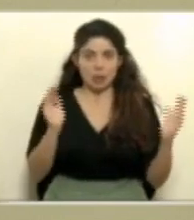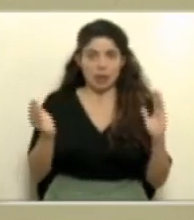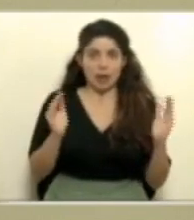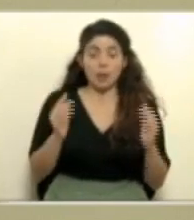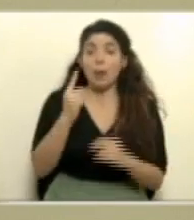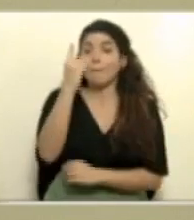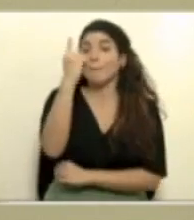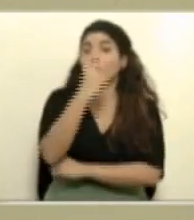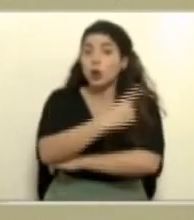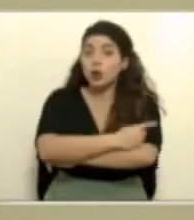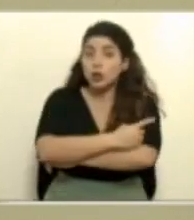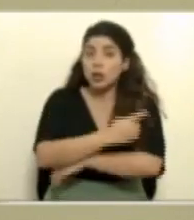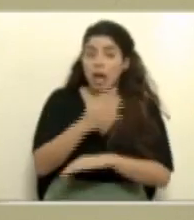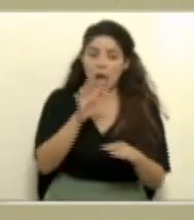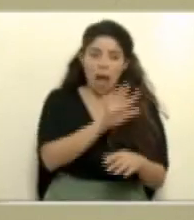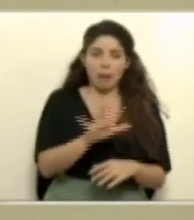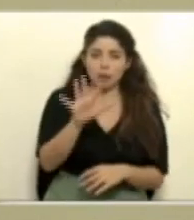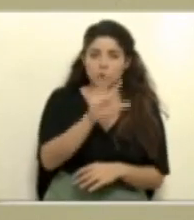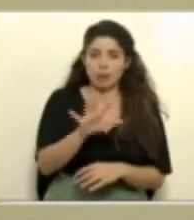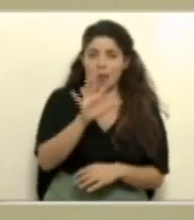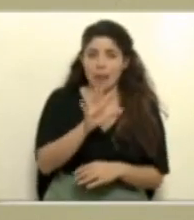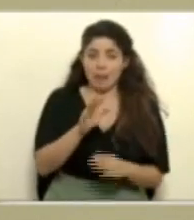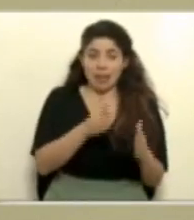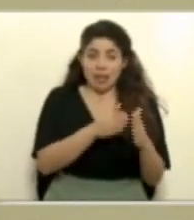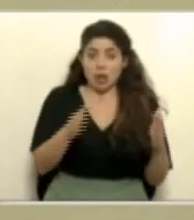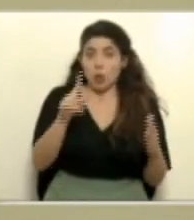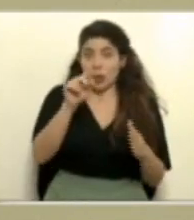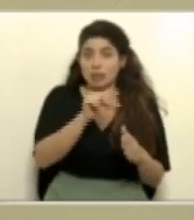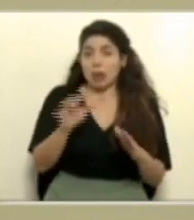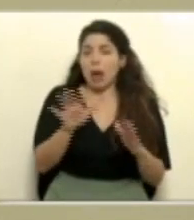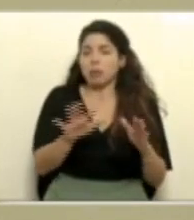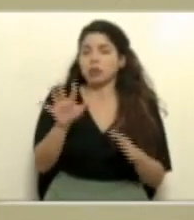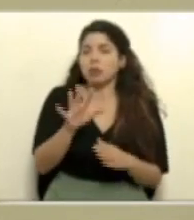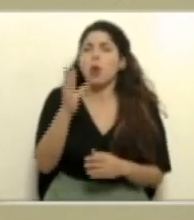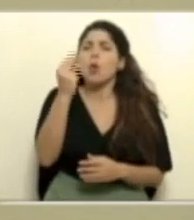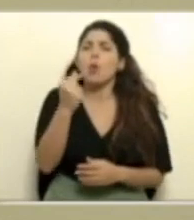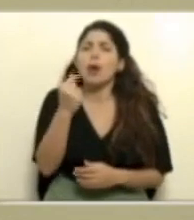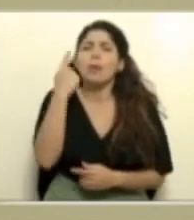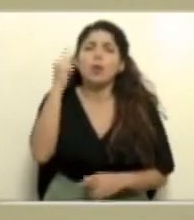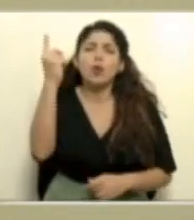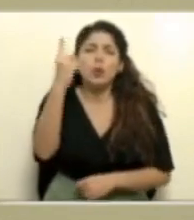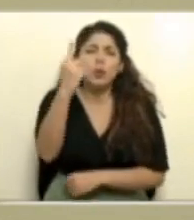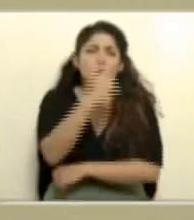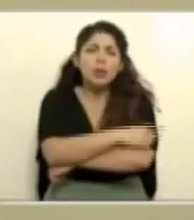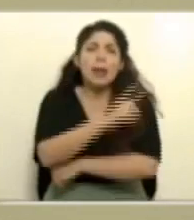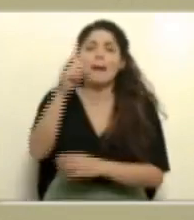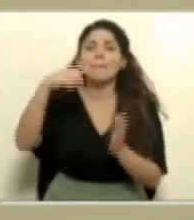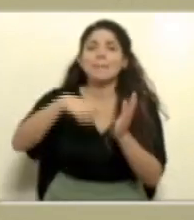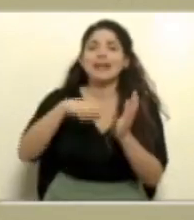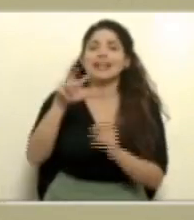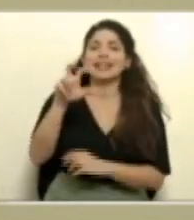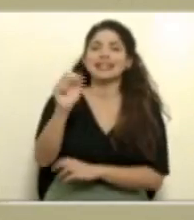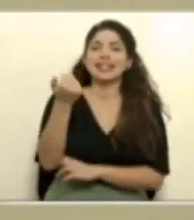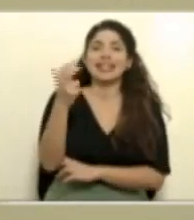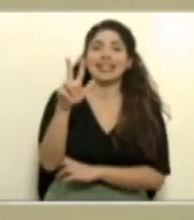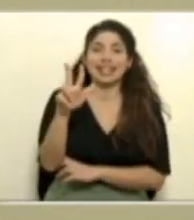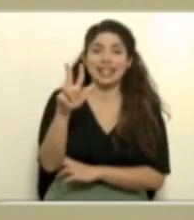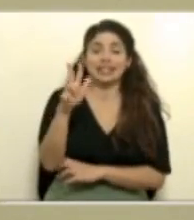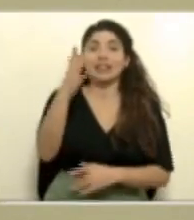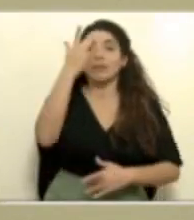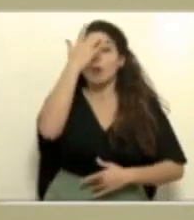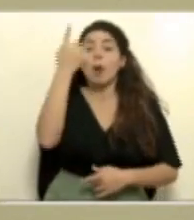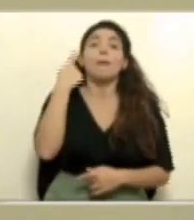de casos diarios que hemos tenido en esta última semana fue de 1.313 casos